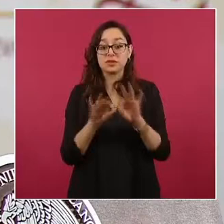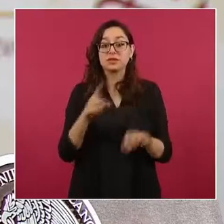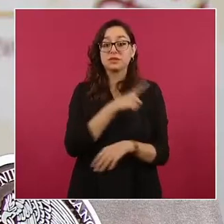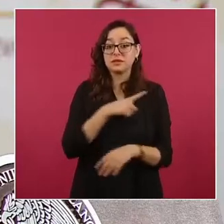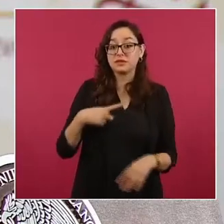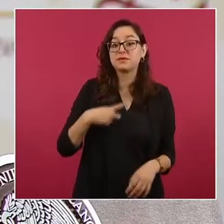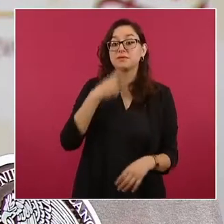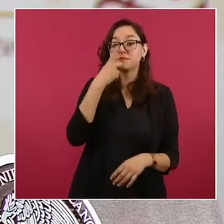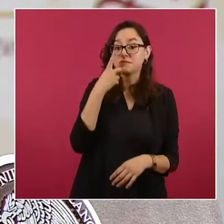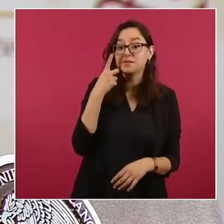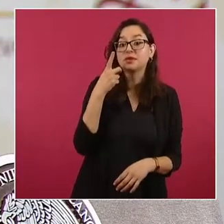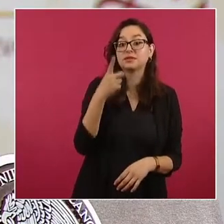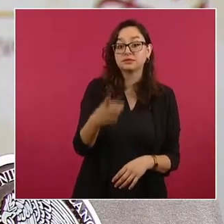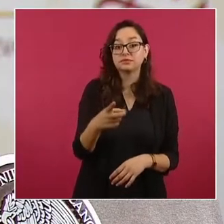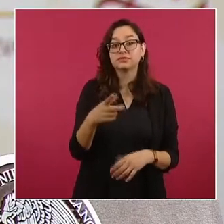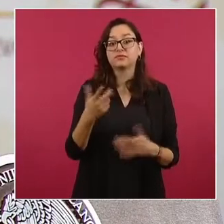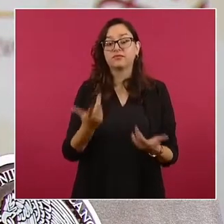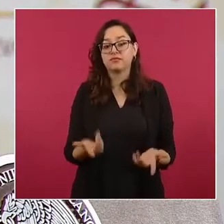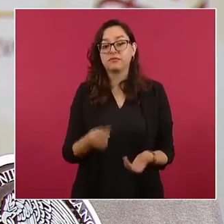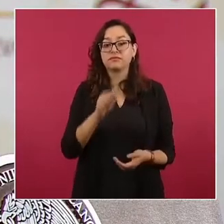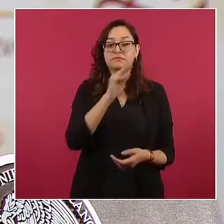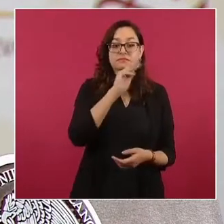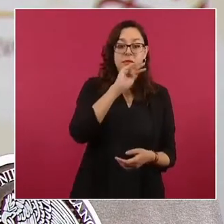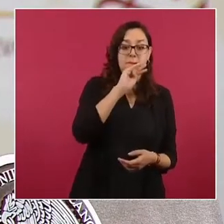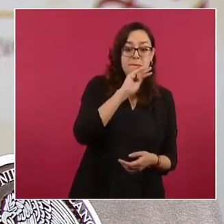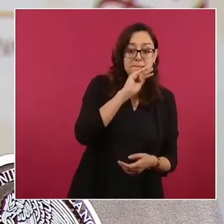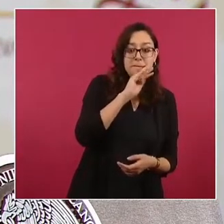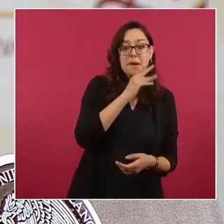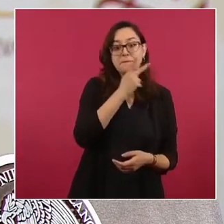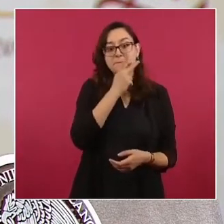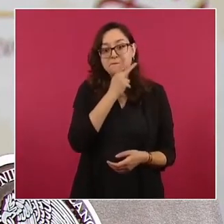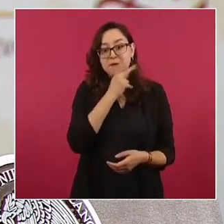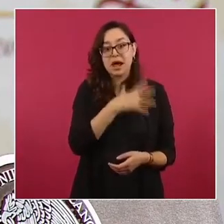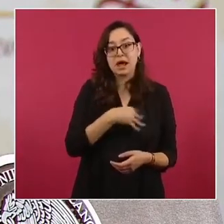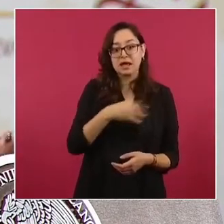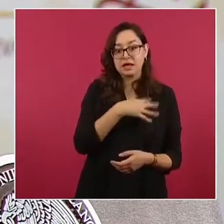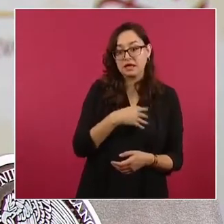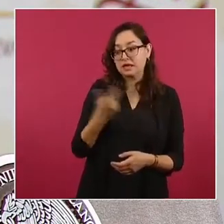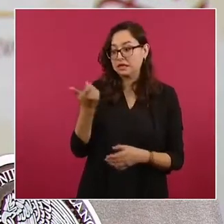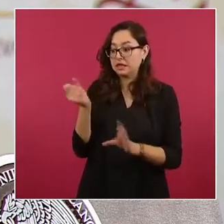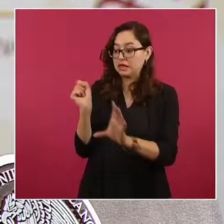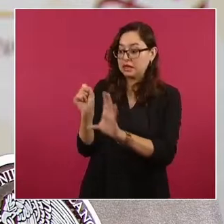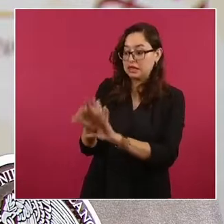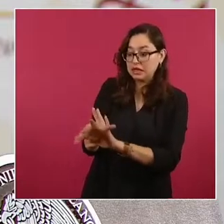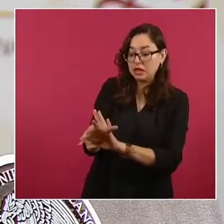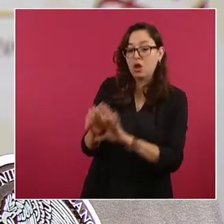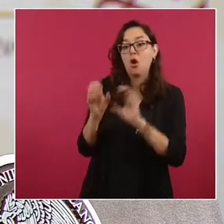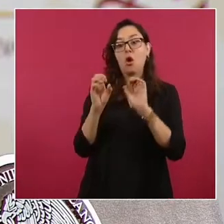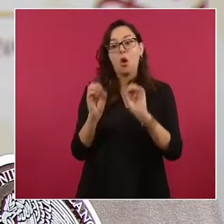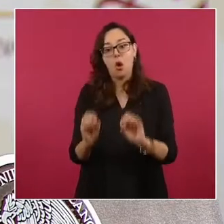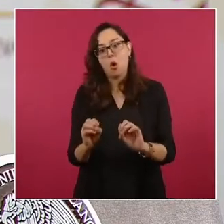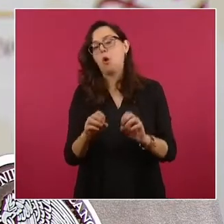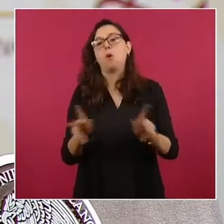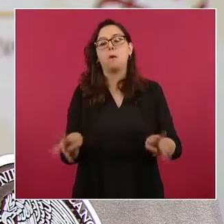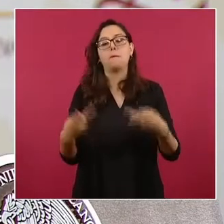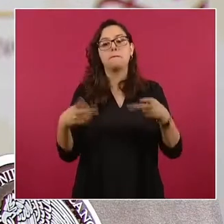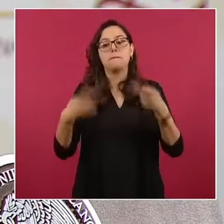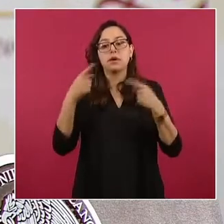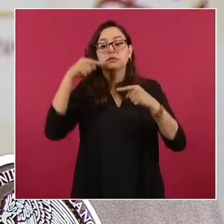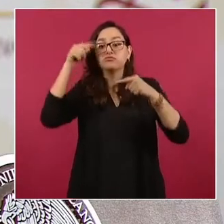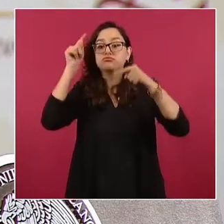que se realizan para gastos de padres a hijos o viceversa, pagos por catálogo como cosméticos,